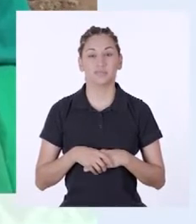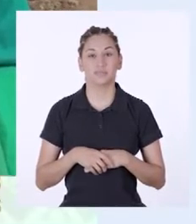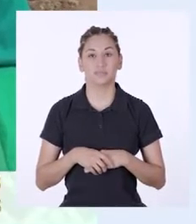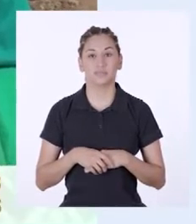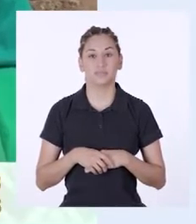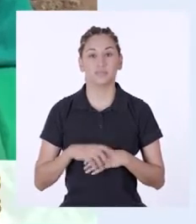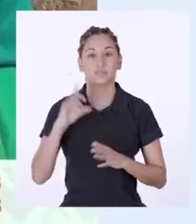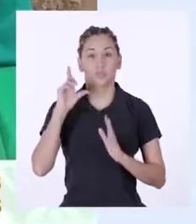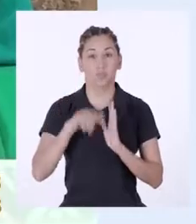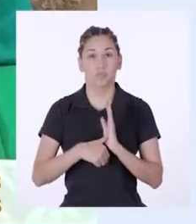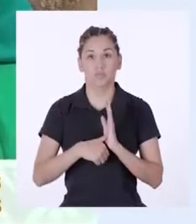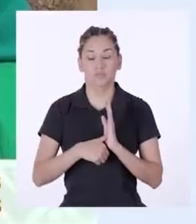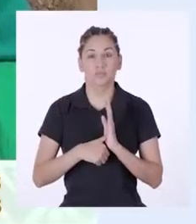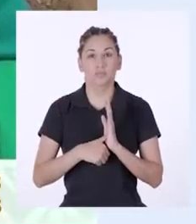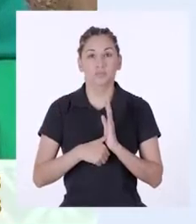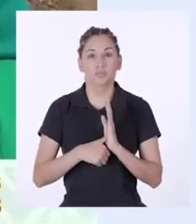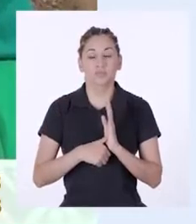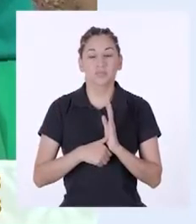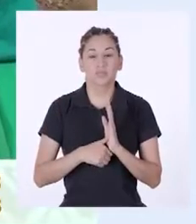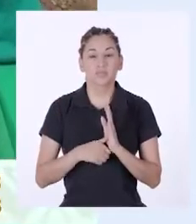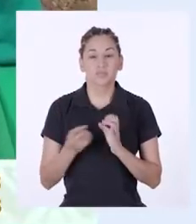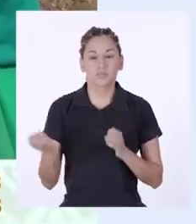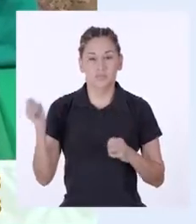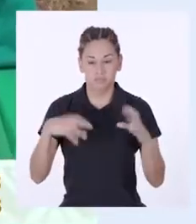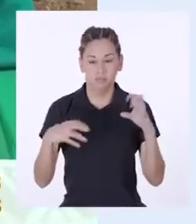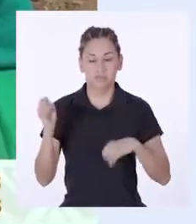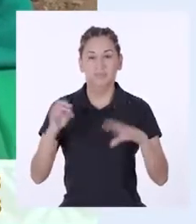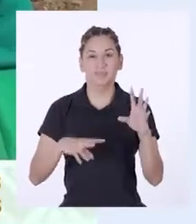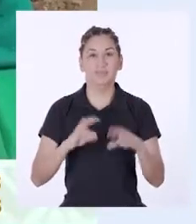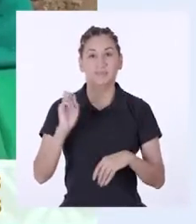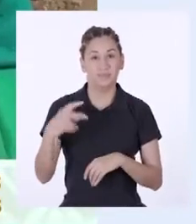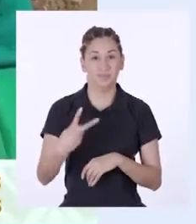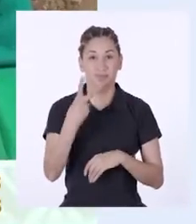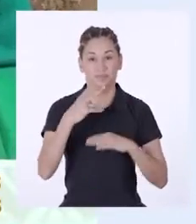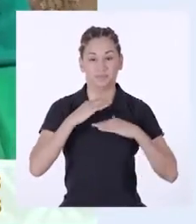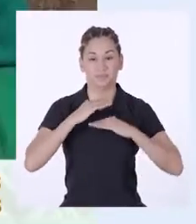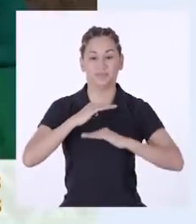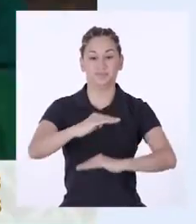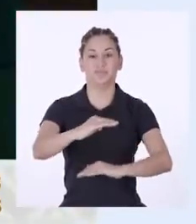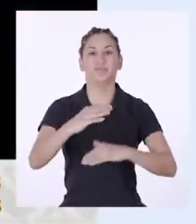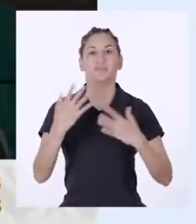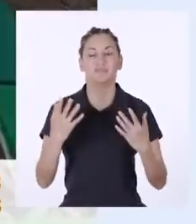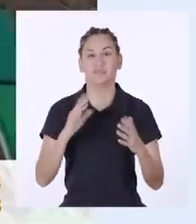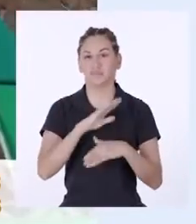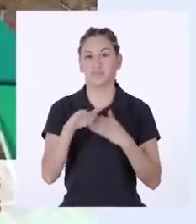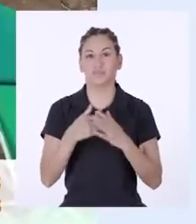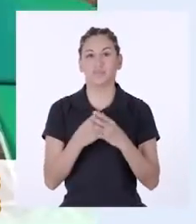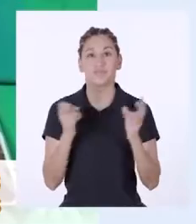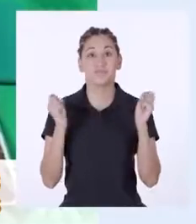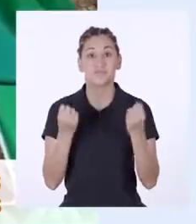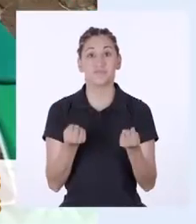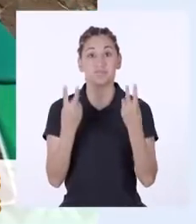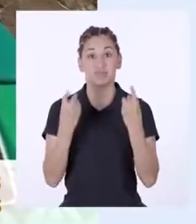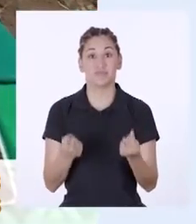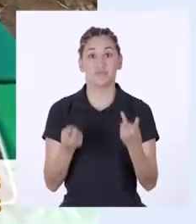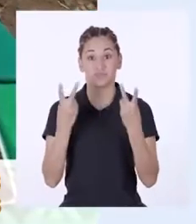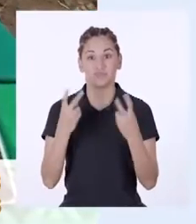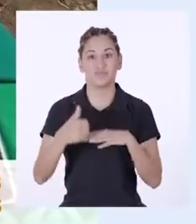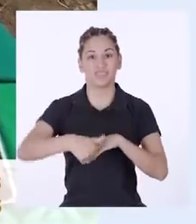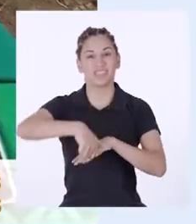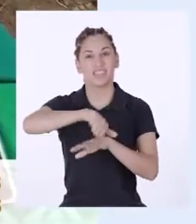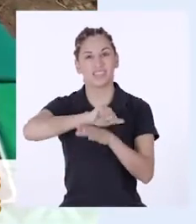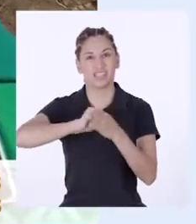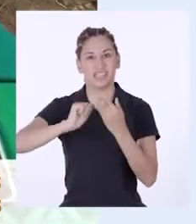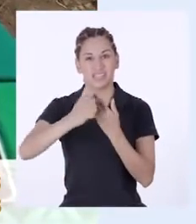Luego procedemos a echarle una segunda capa de todos nuestros residuos orgánicos frescos, de los cuales